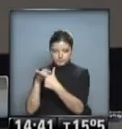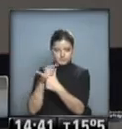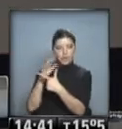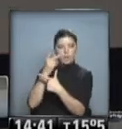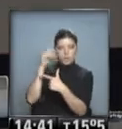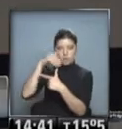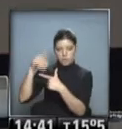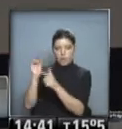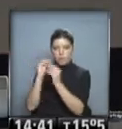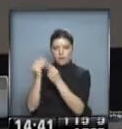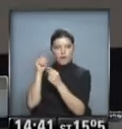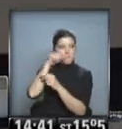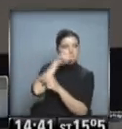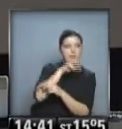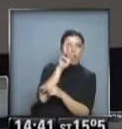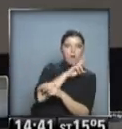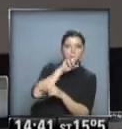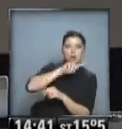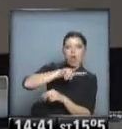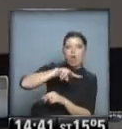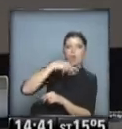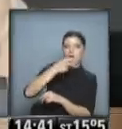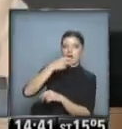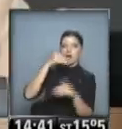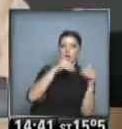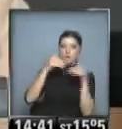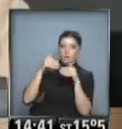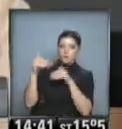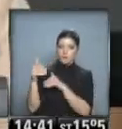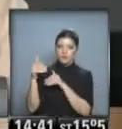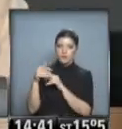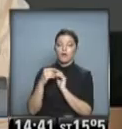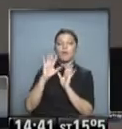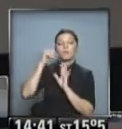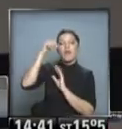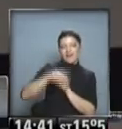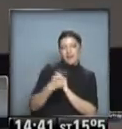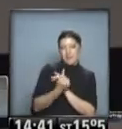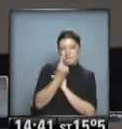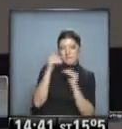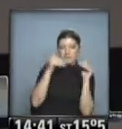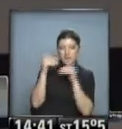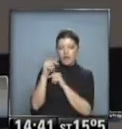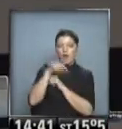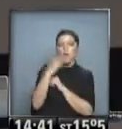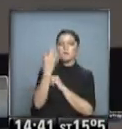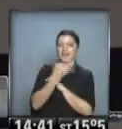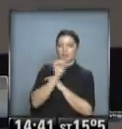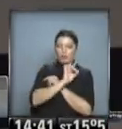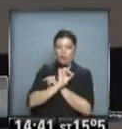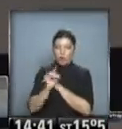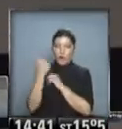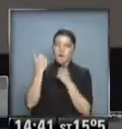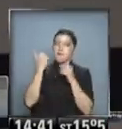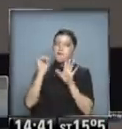si bien es cierto que son primarias y no todo el mundo va a votar a las primarias. Y no son obligatorias. Y no son obligatorias. Tiene, simbólicamente, muy poderoso,